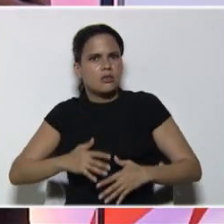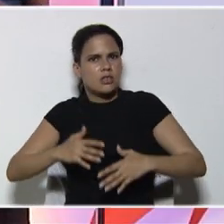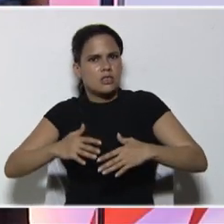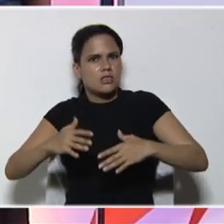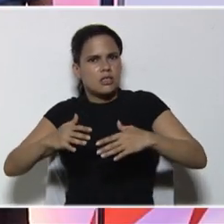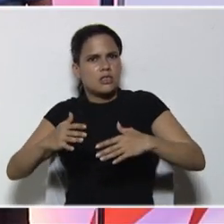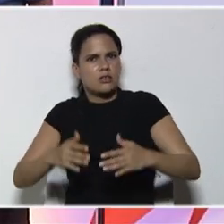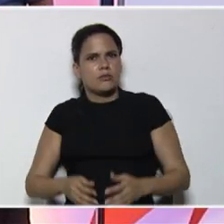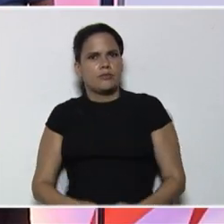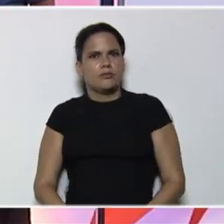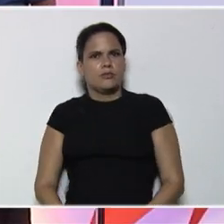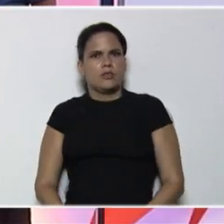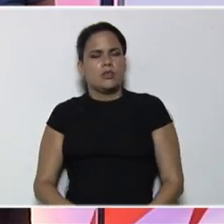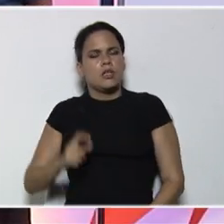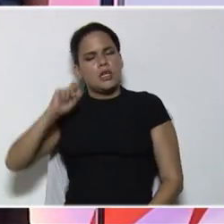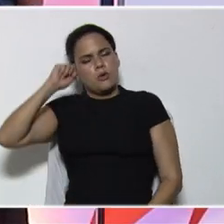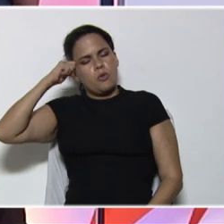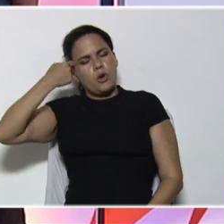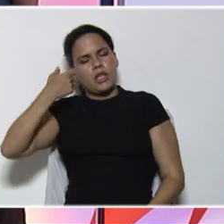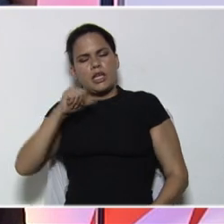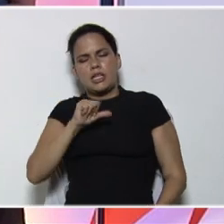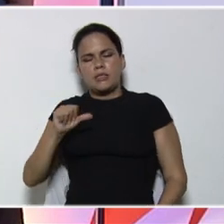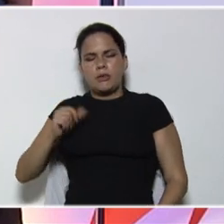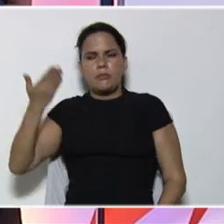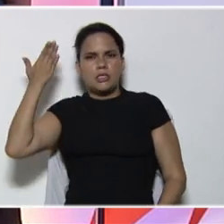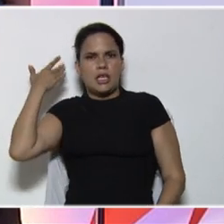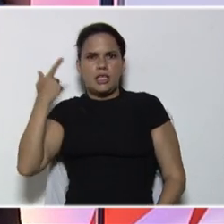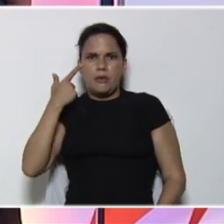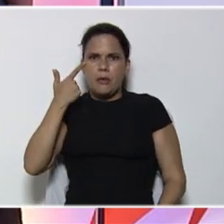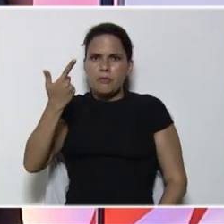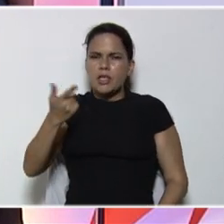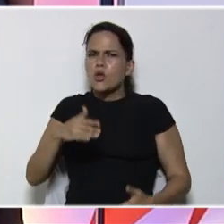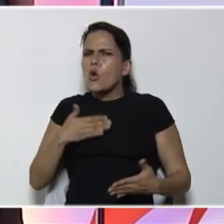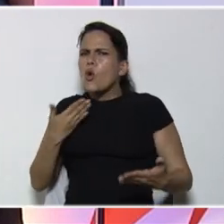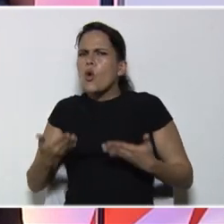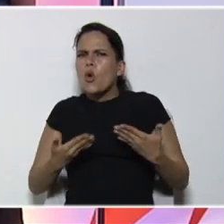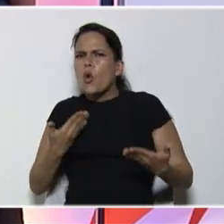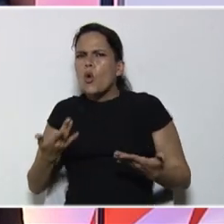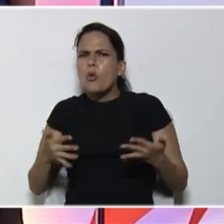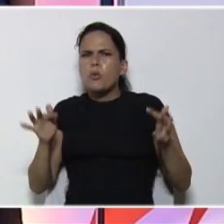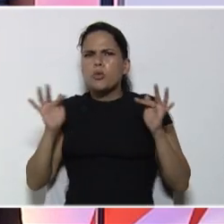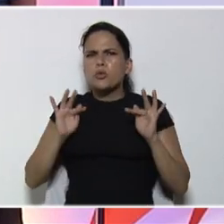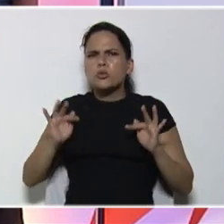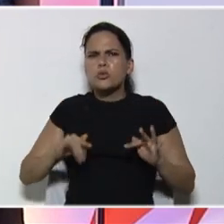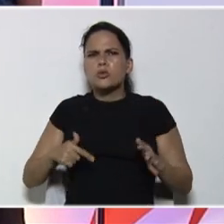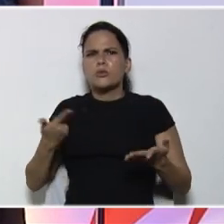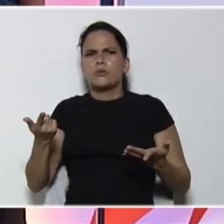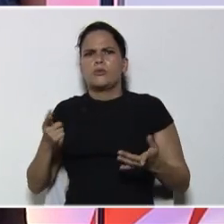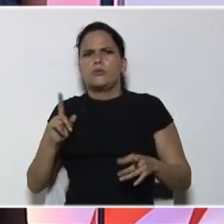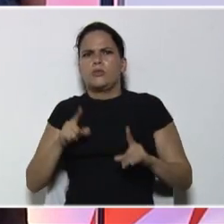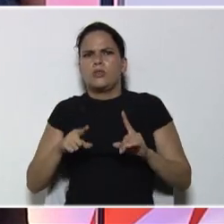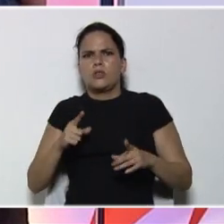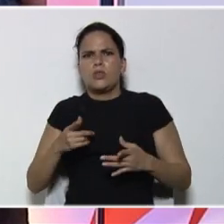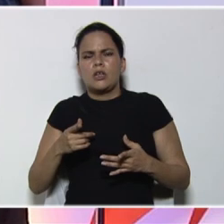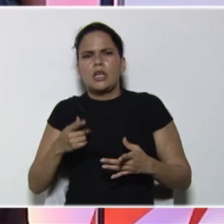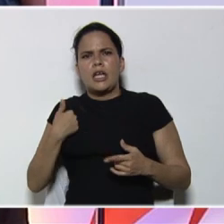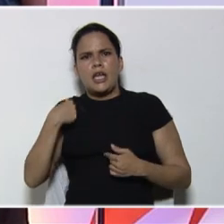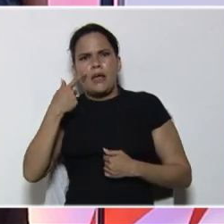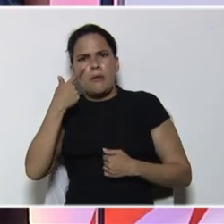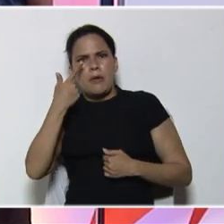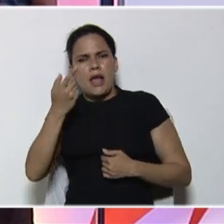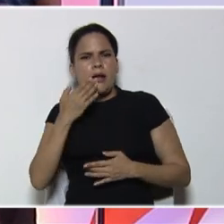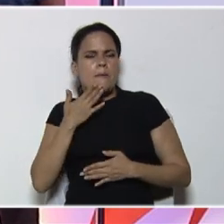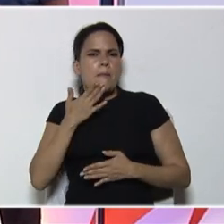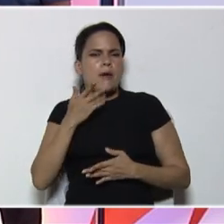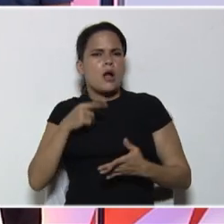modelo, de un vientre, y un feto, y vimos, como de manera, trimestral, según el control, que lleva, cada